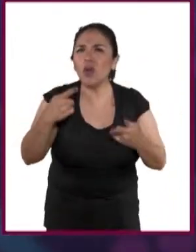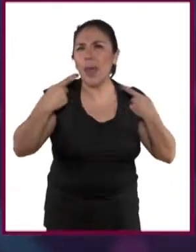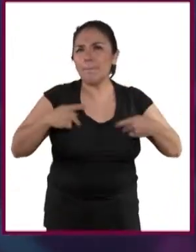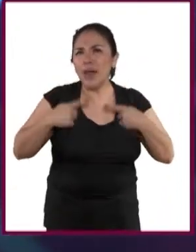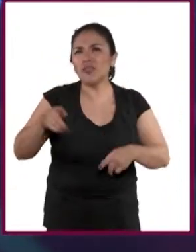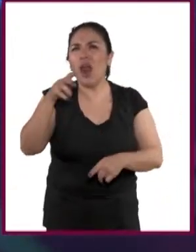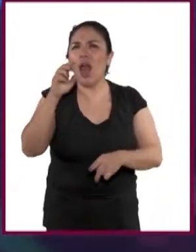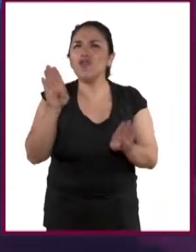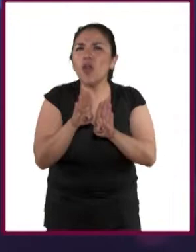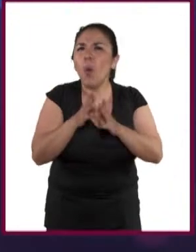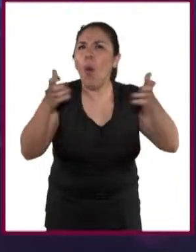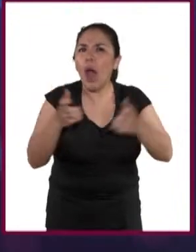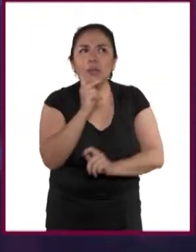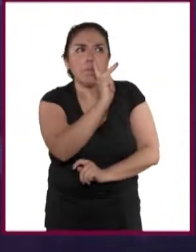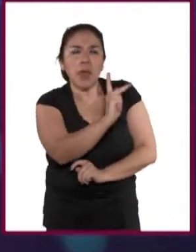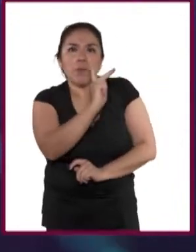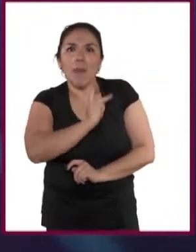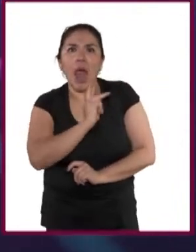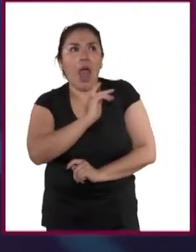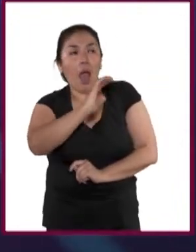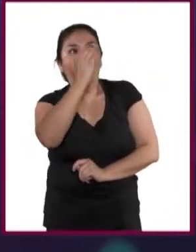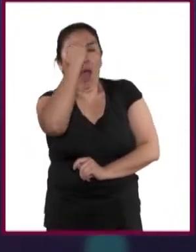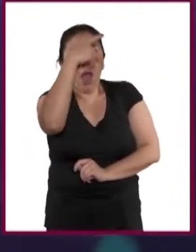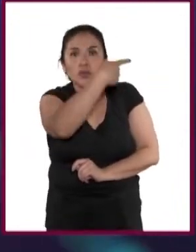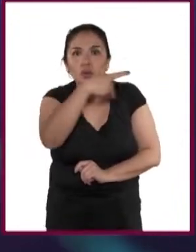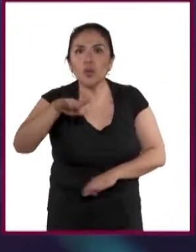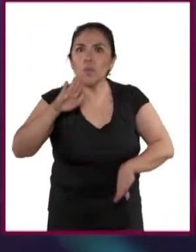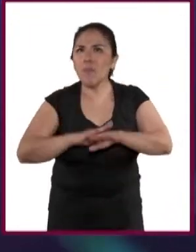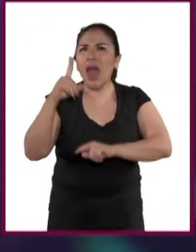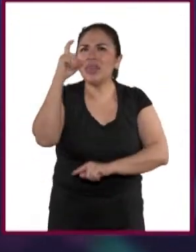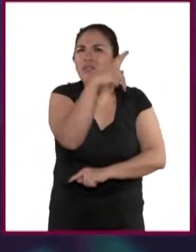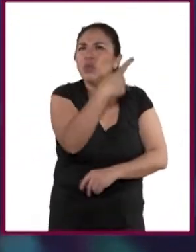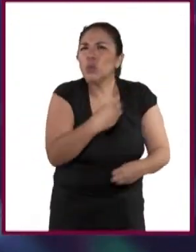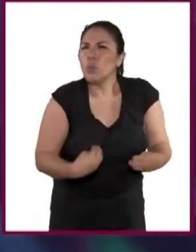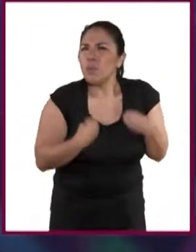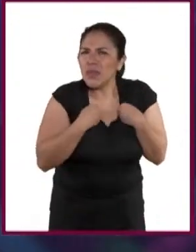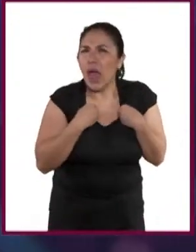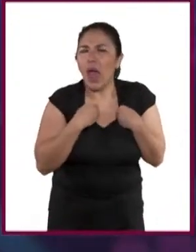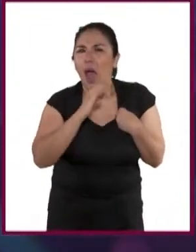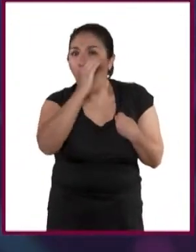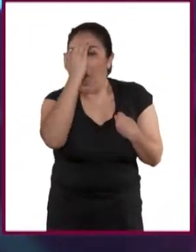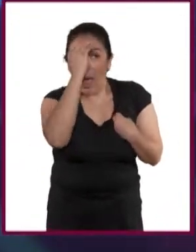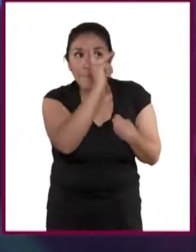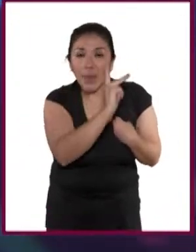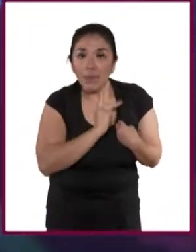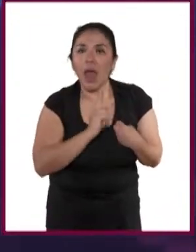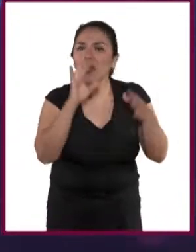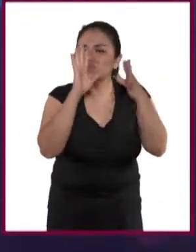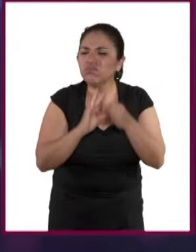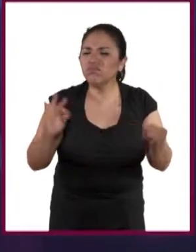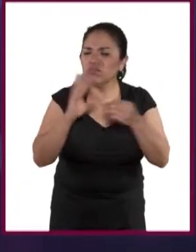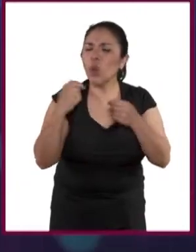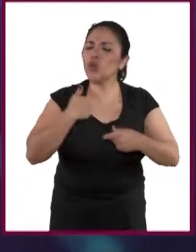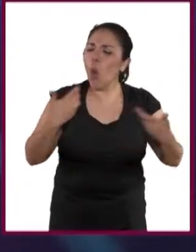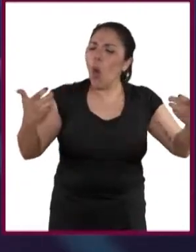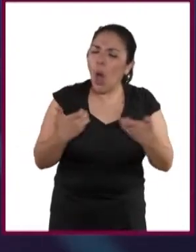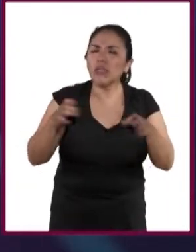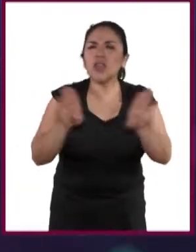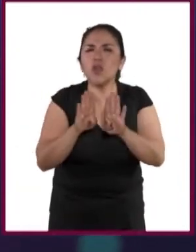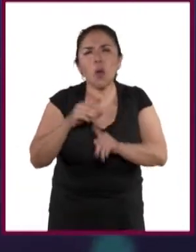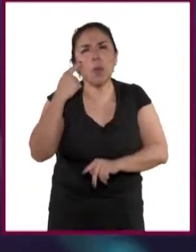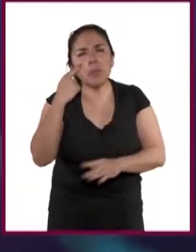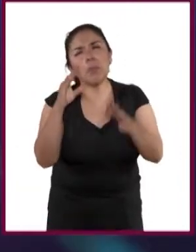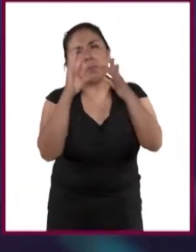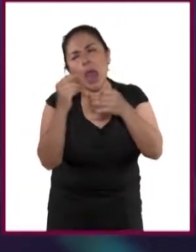recorrieron caminos similares o más difíciles que los de ustedes, en donde narren cómo lograron superar sus